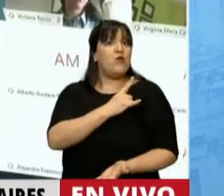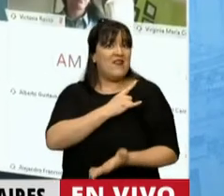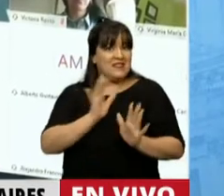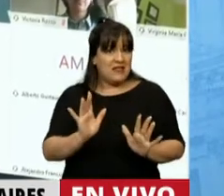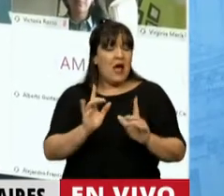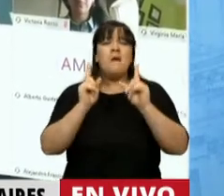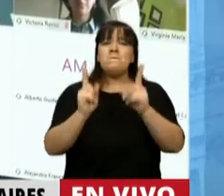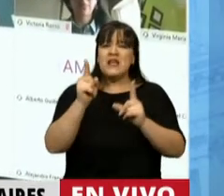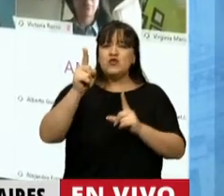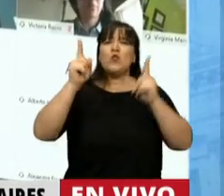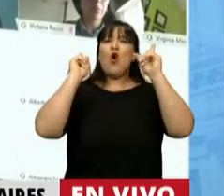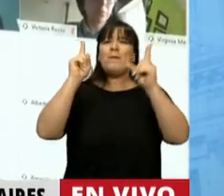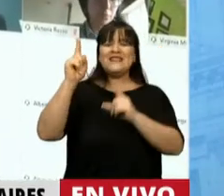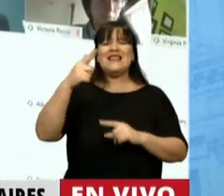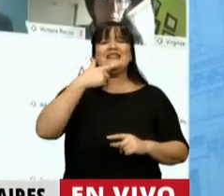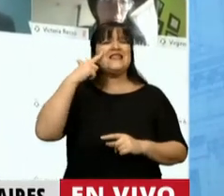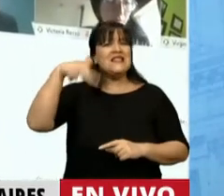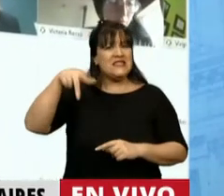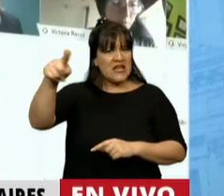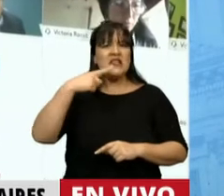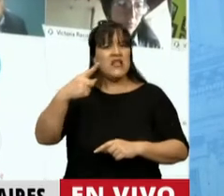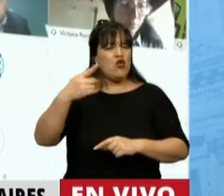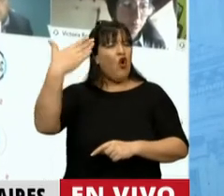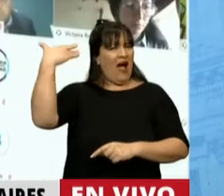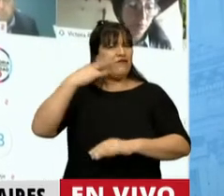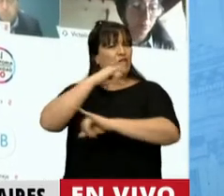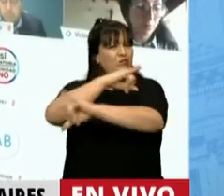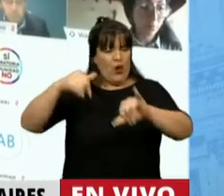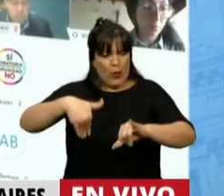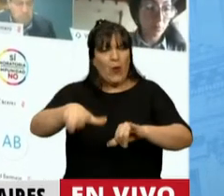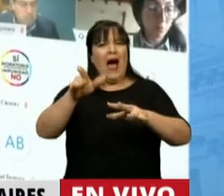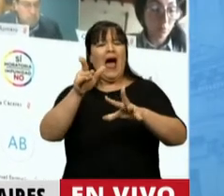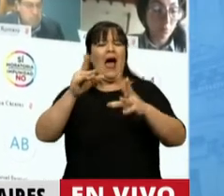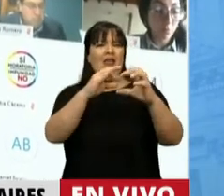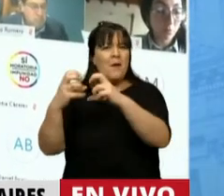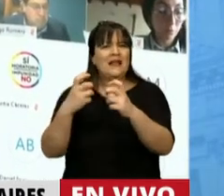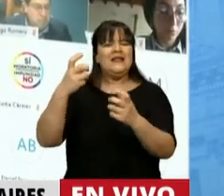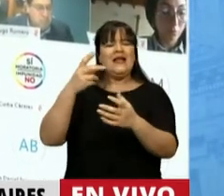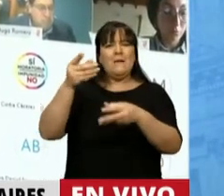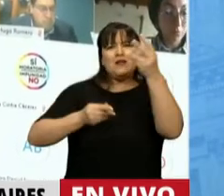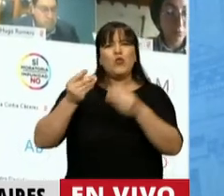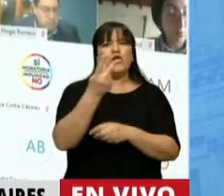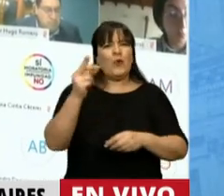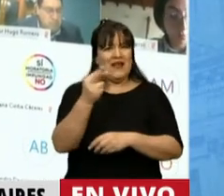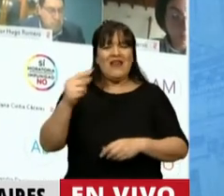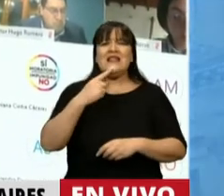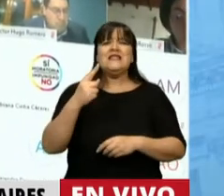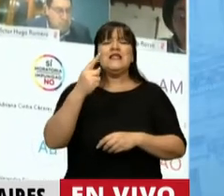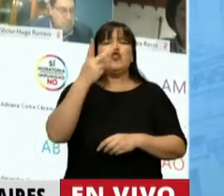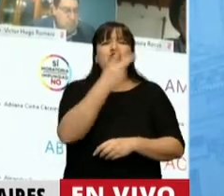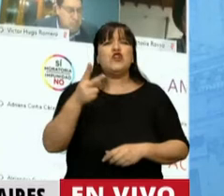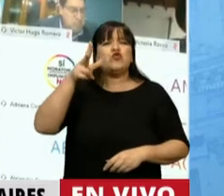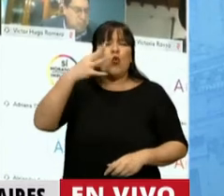presidente del CIN había planteado cuando se iba a discutir el presupuesto 2020, que necesitaban 248 mil